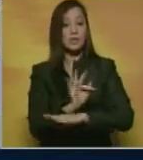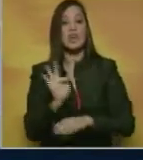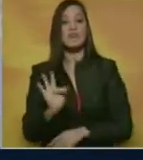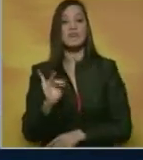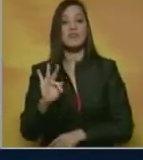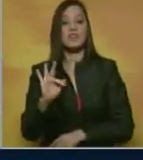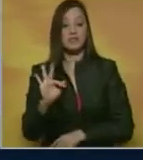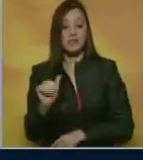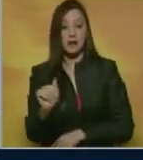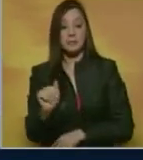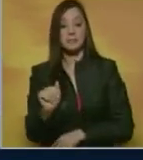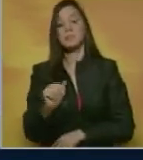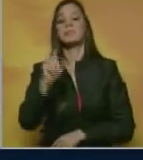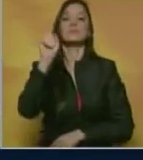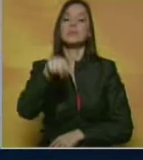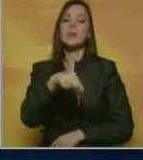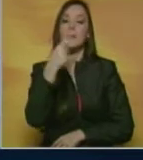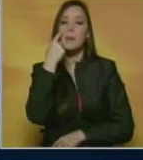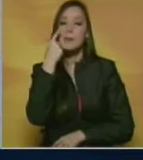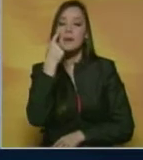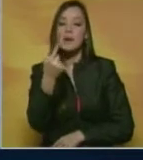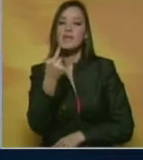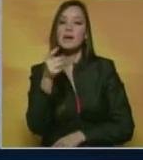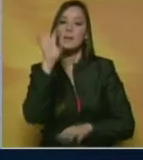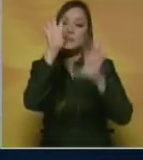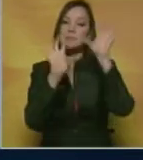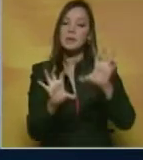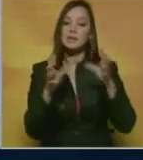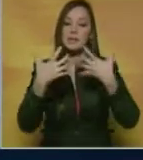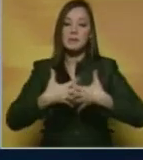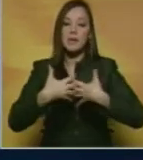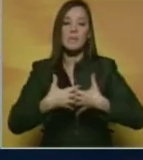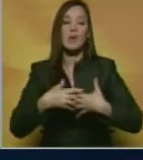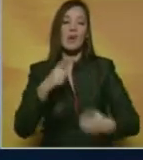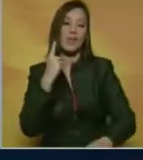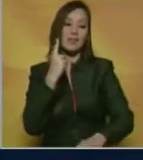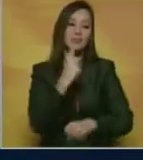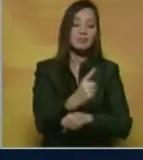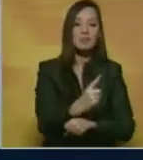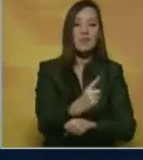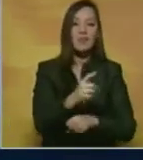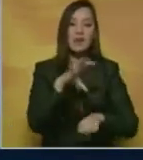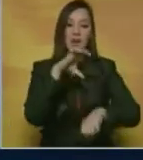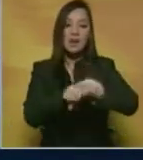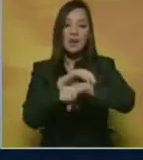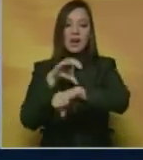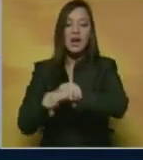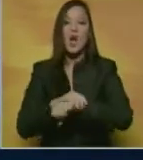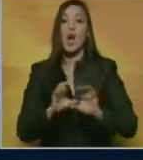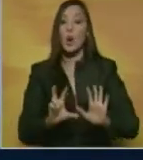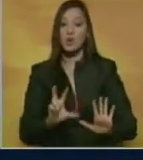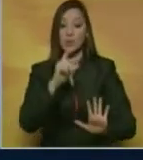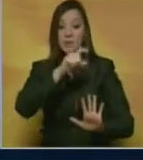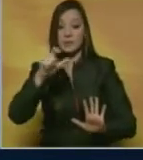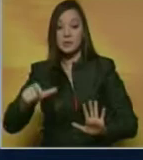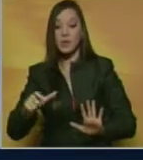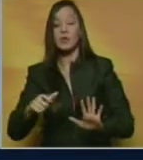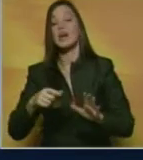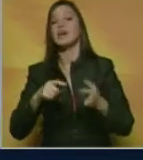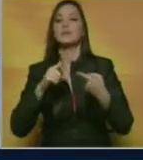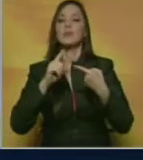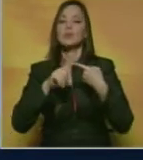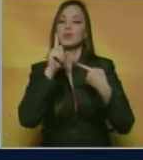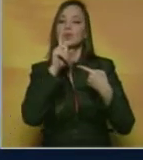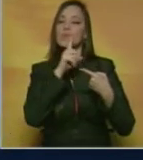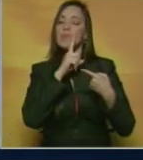alertas rojas para notificar a los países miembros que existen orden de arresto contra ocho de los acusados, entre ellos Jack Warner,